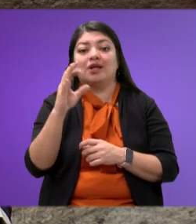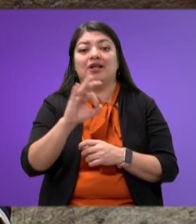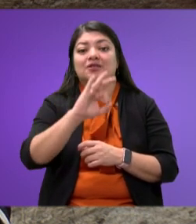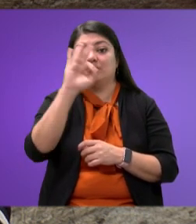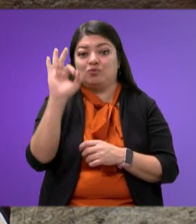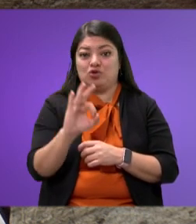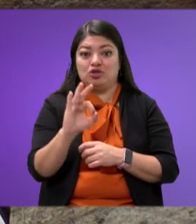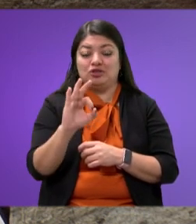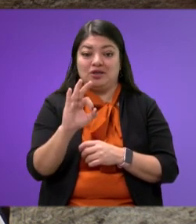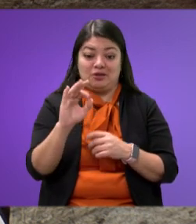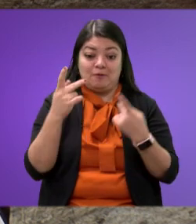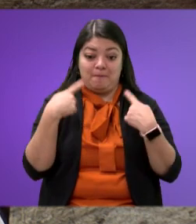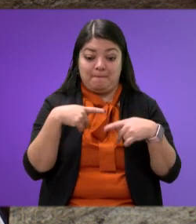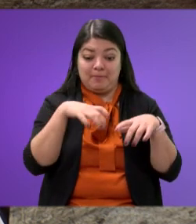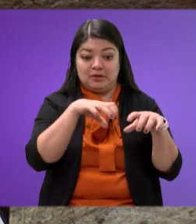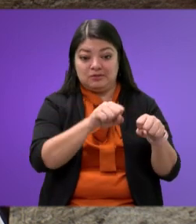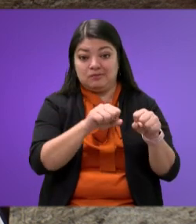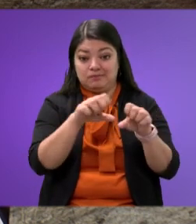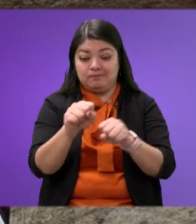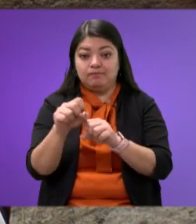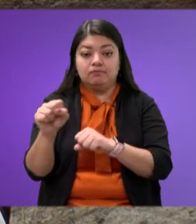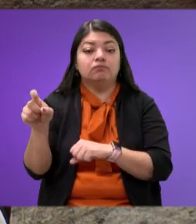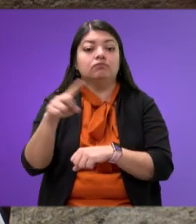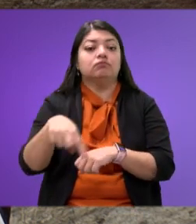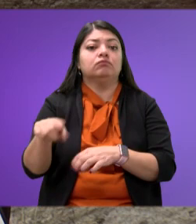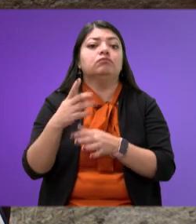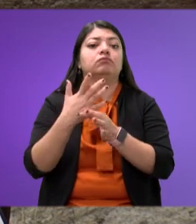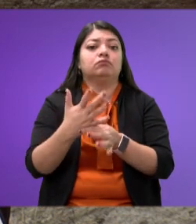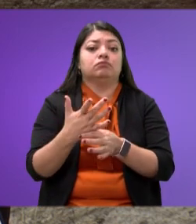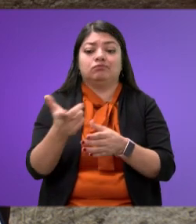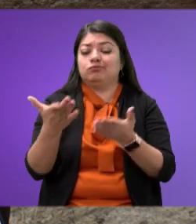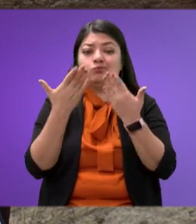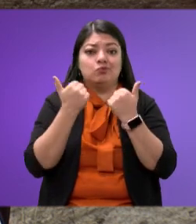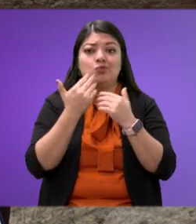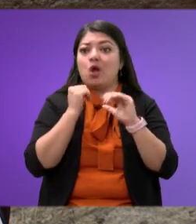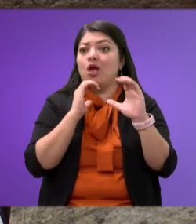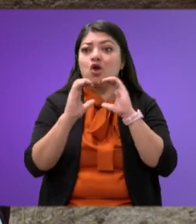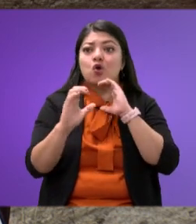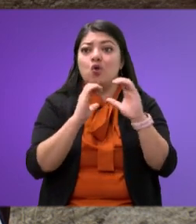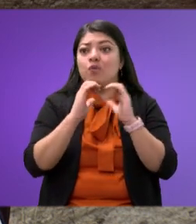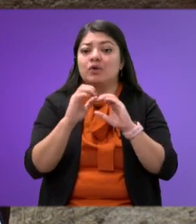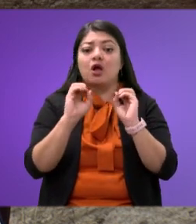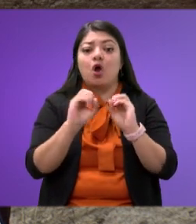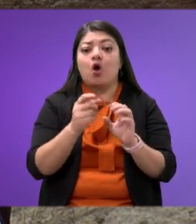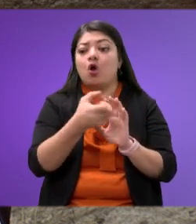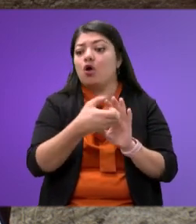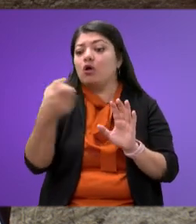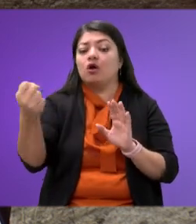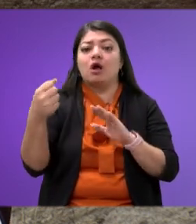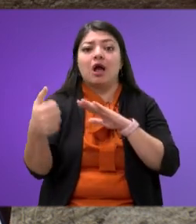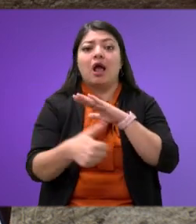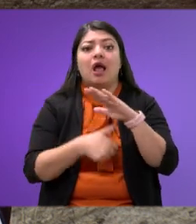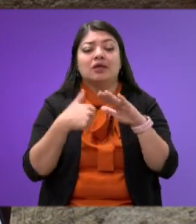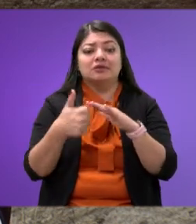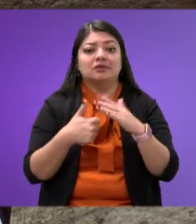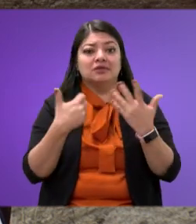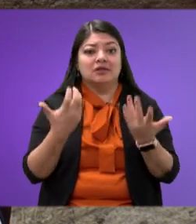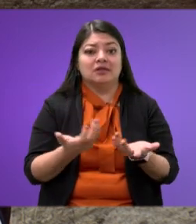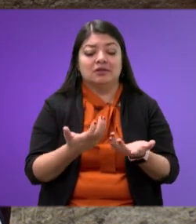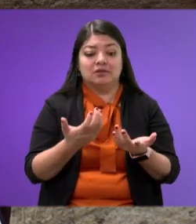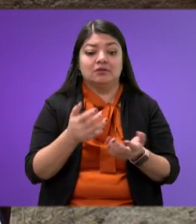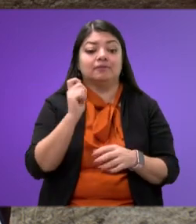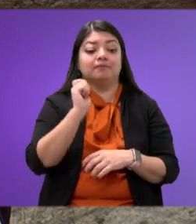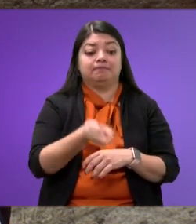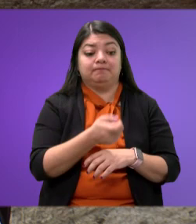detenidos señaló haber sido incomunicado o aislado, mientras el 37